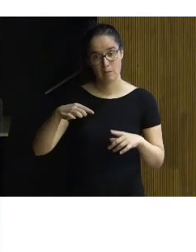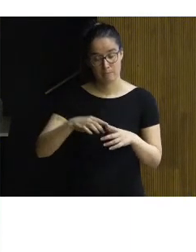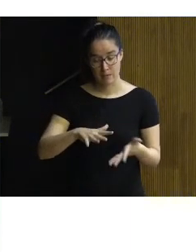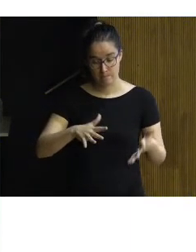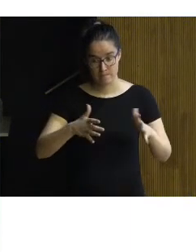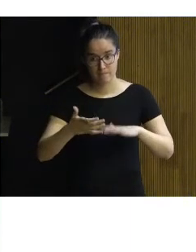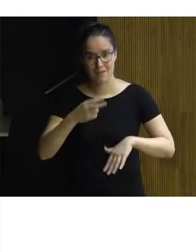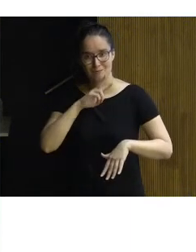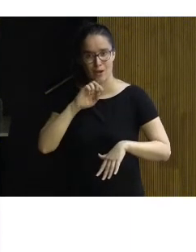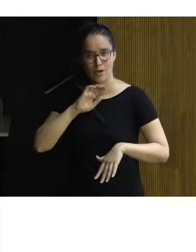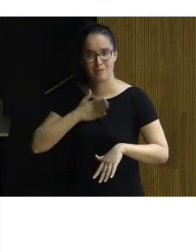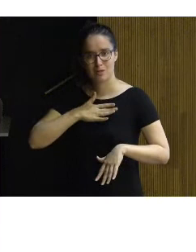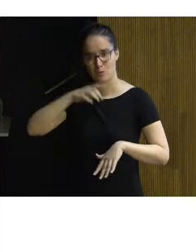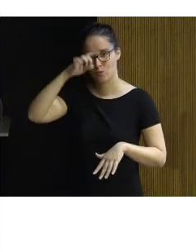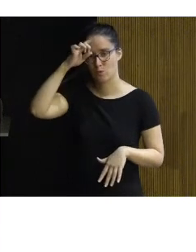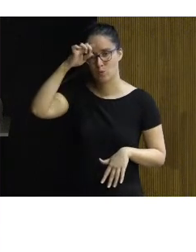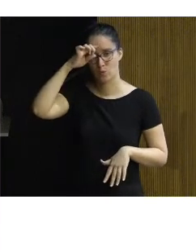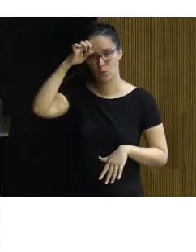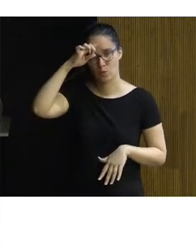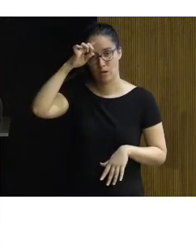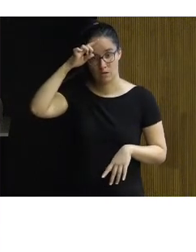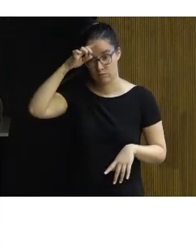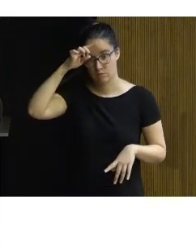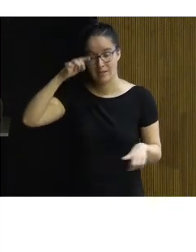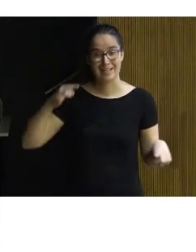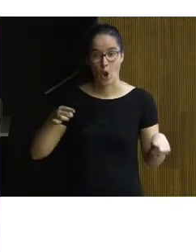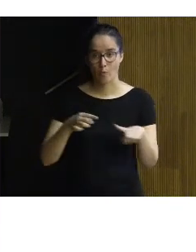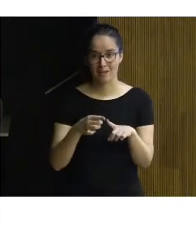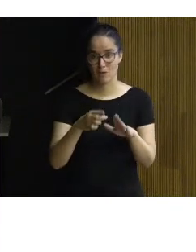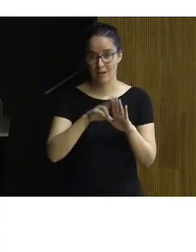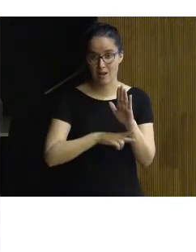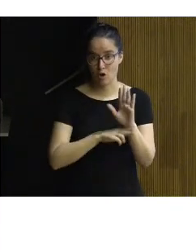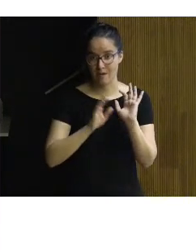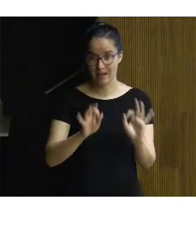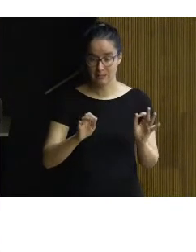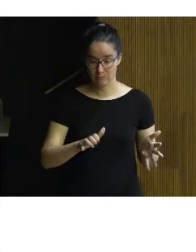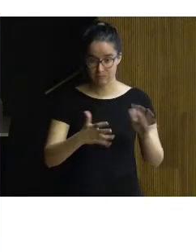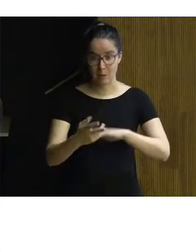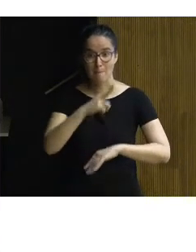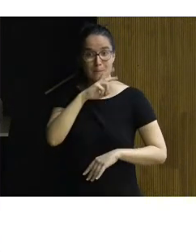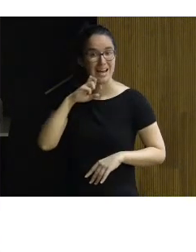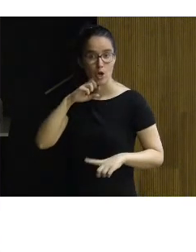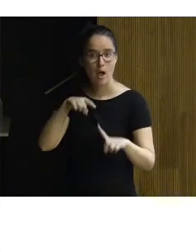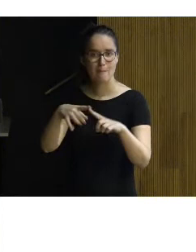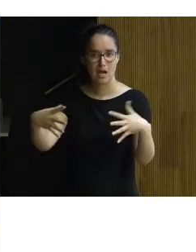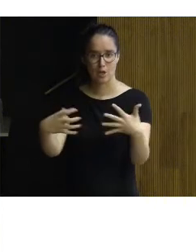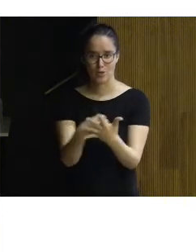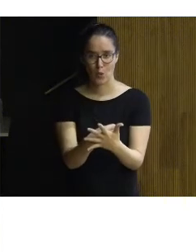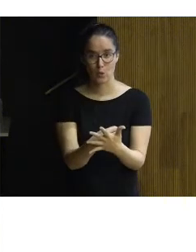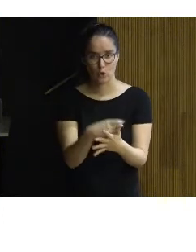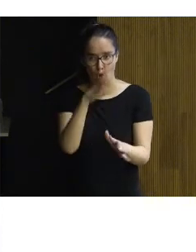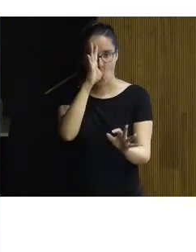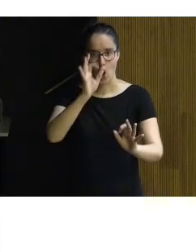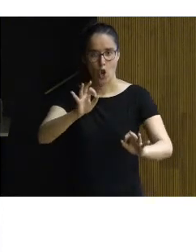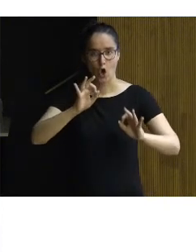en valor del patrimonio cultural, que es el objeto de esta norma, la puesta en valor para todos, evidentemente